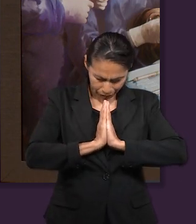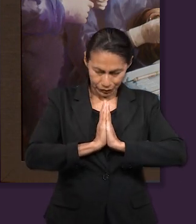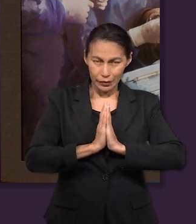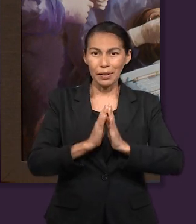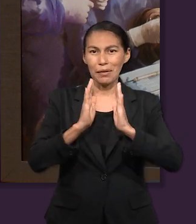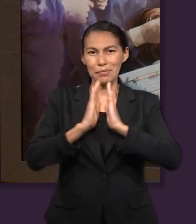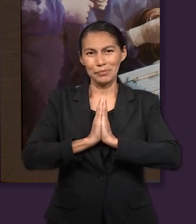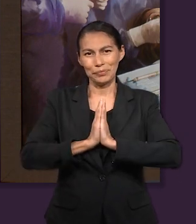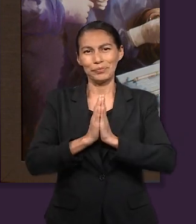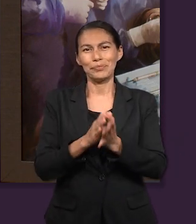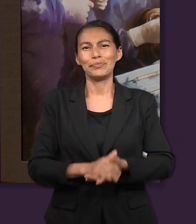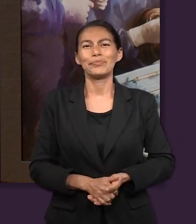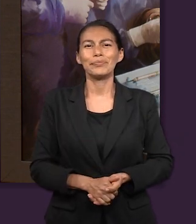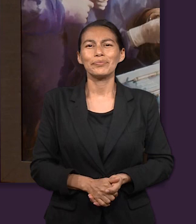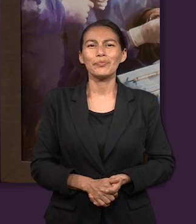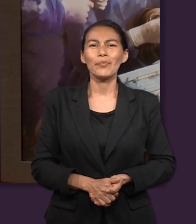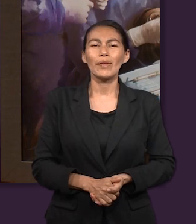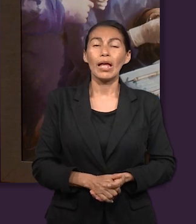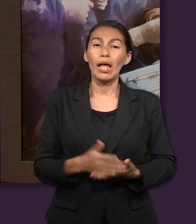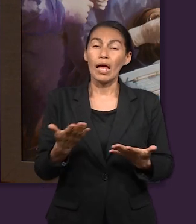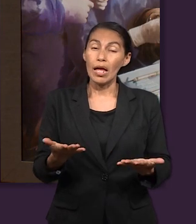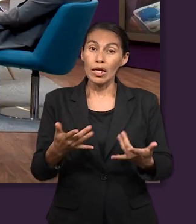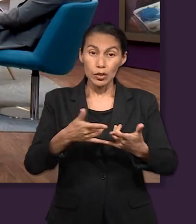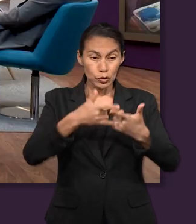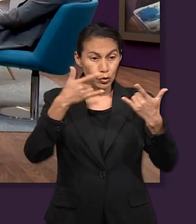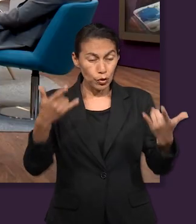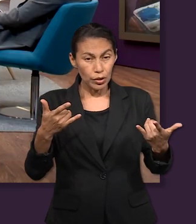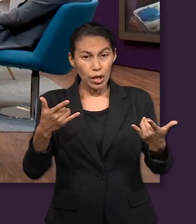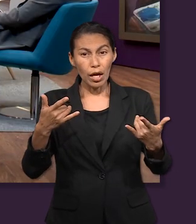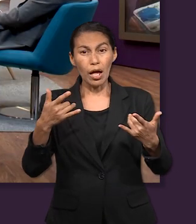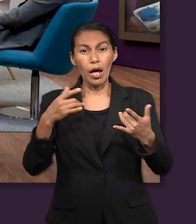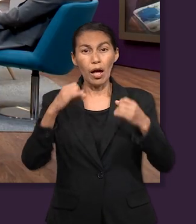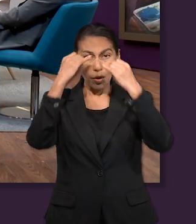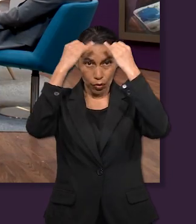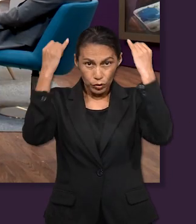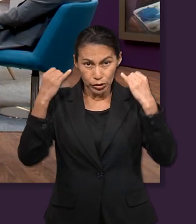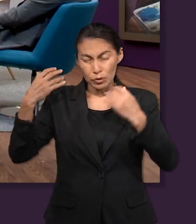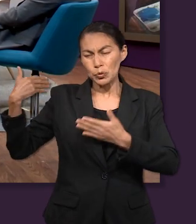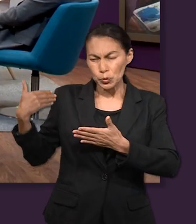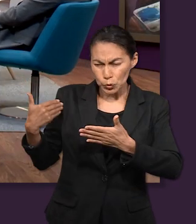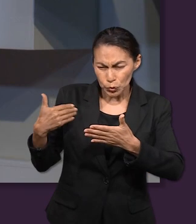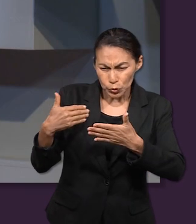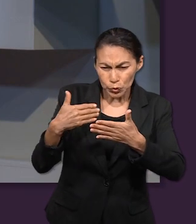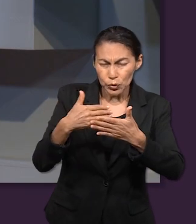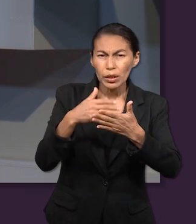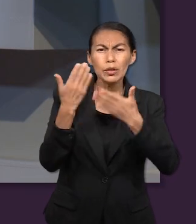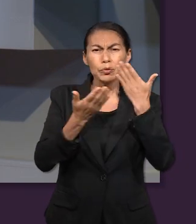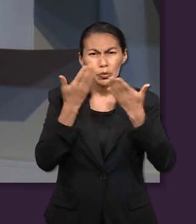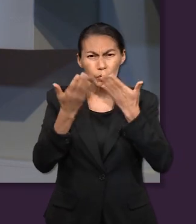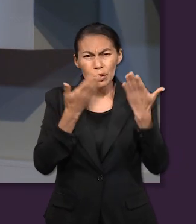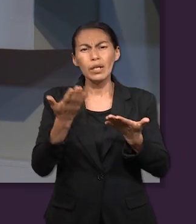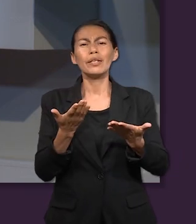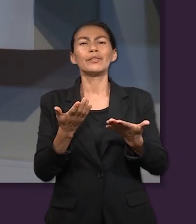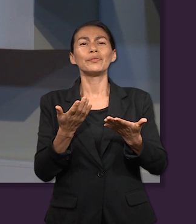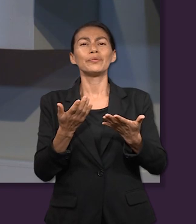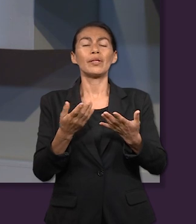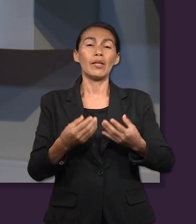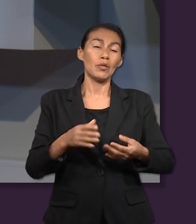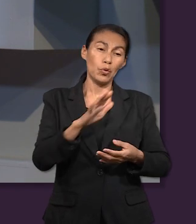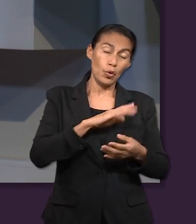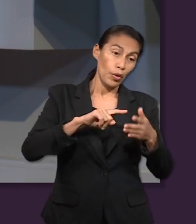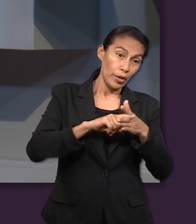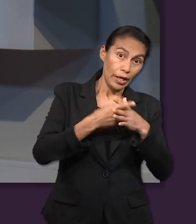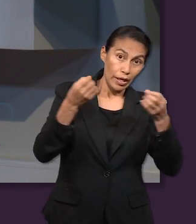nombre de tu Hijo amado, oramos. Amén. Amén. Amén. Saben, hemos venido estudiando sobre la vida de José, lo que